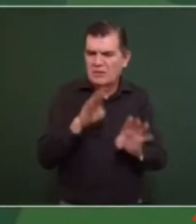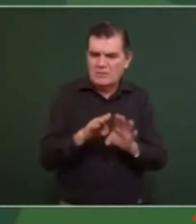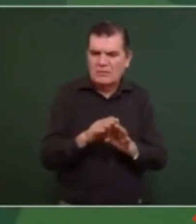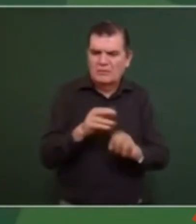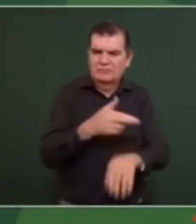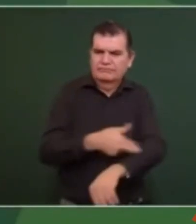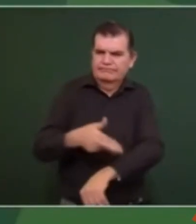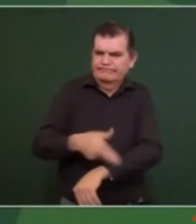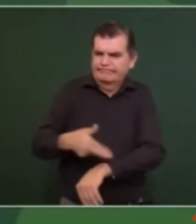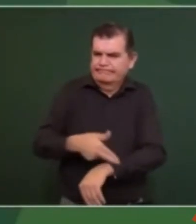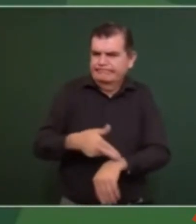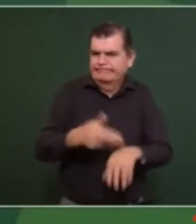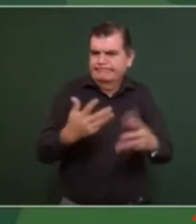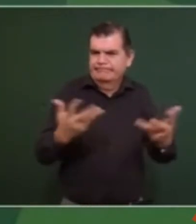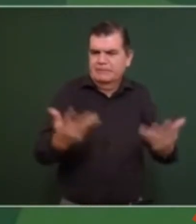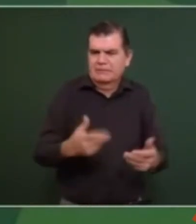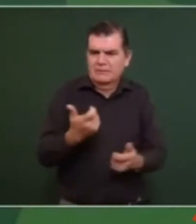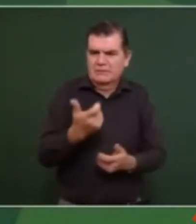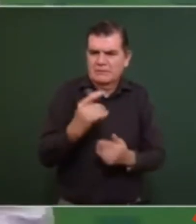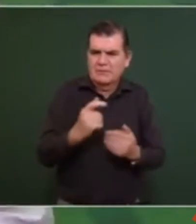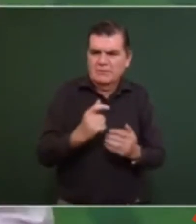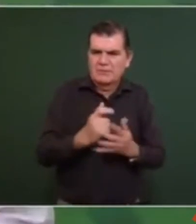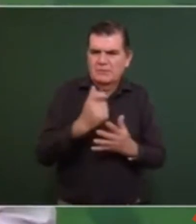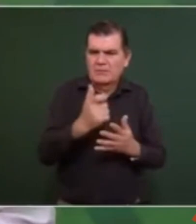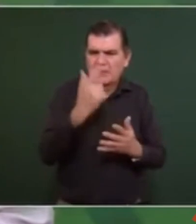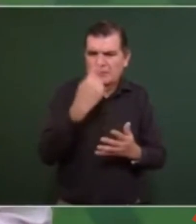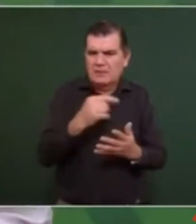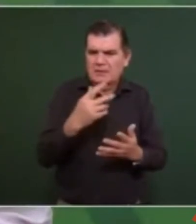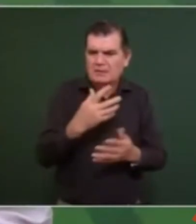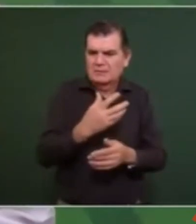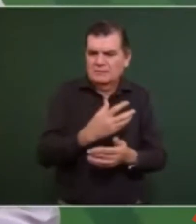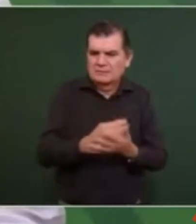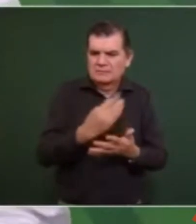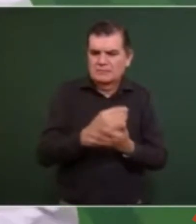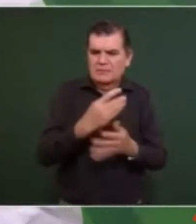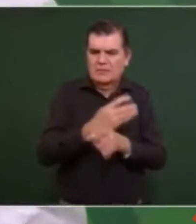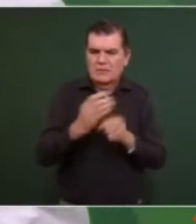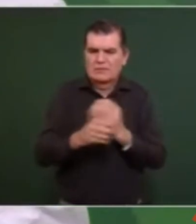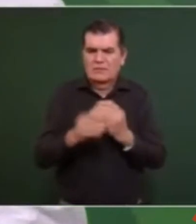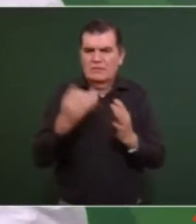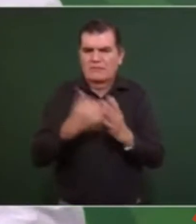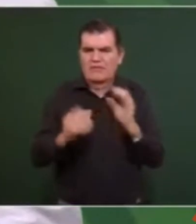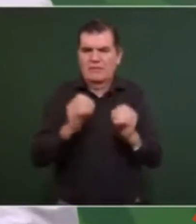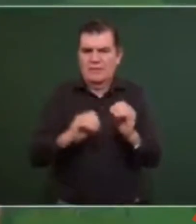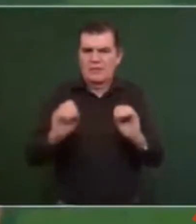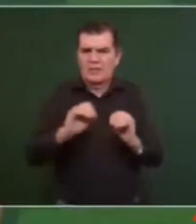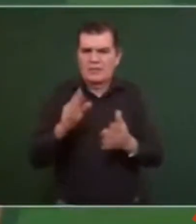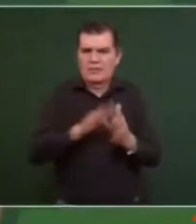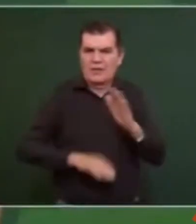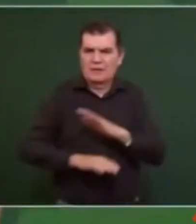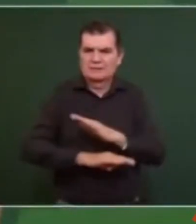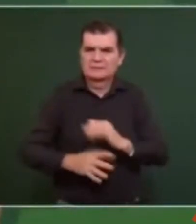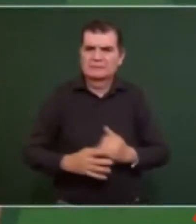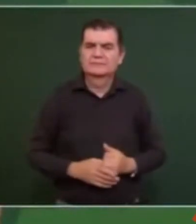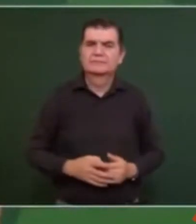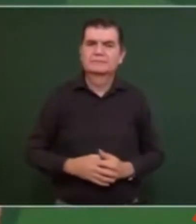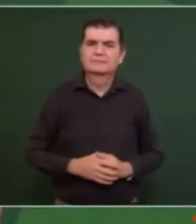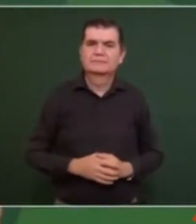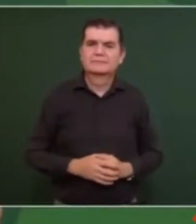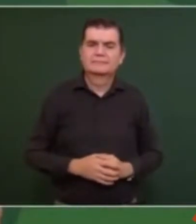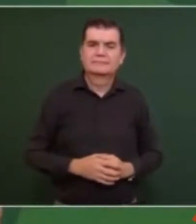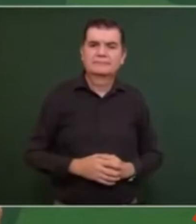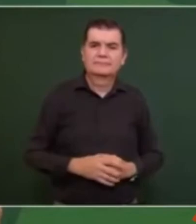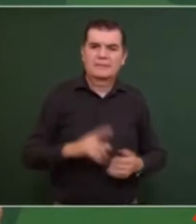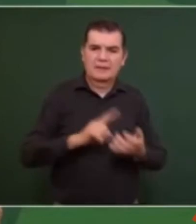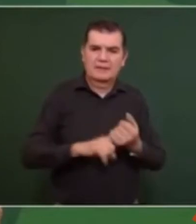el presupuesto para que no falte lo básico en la